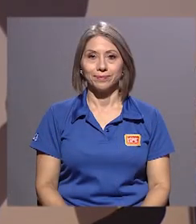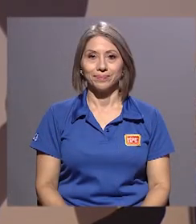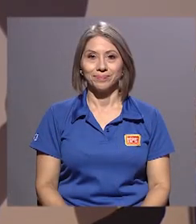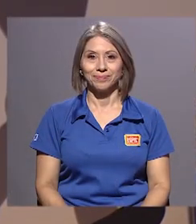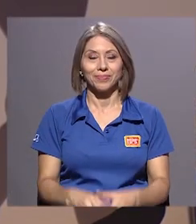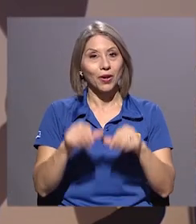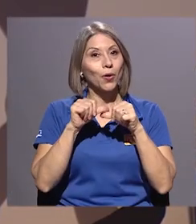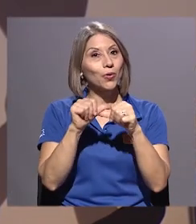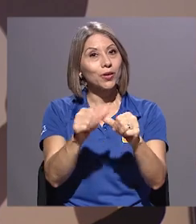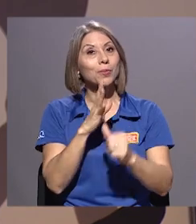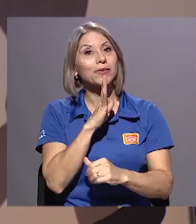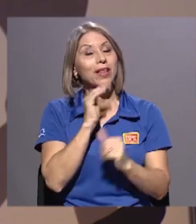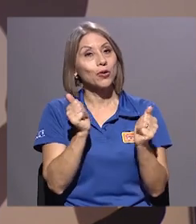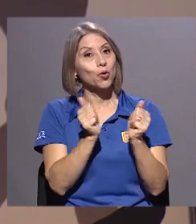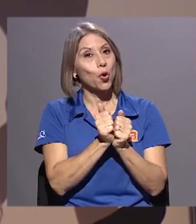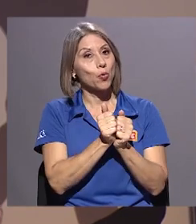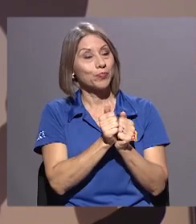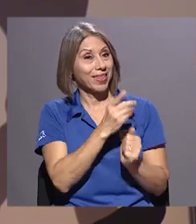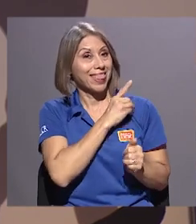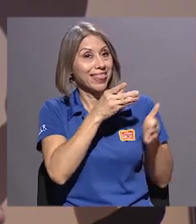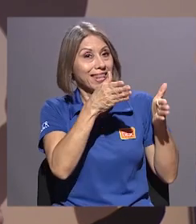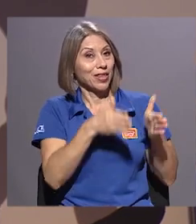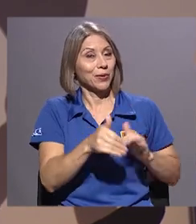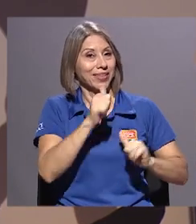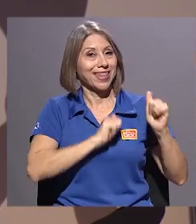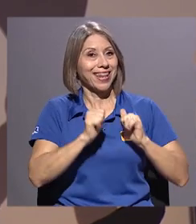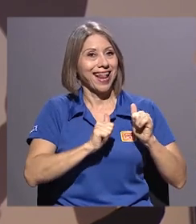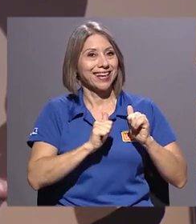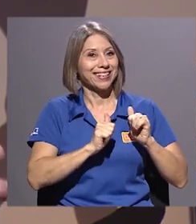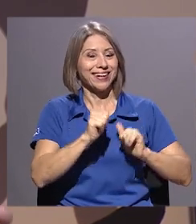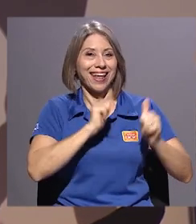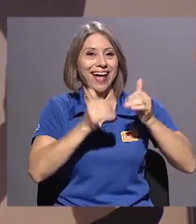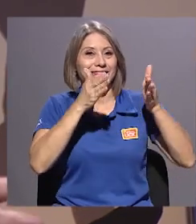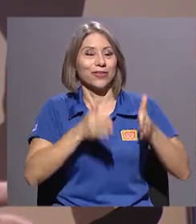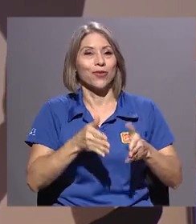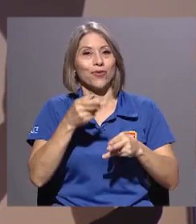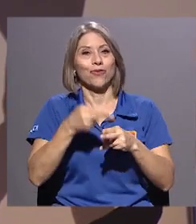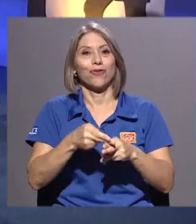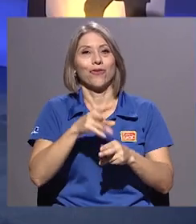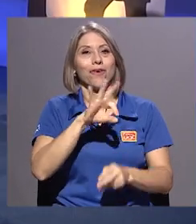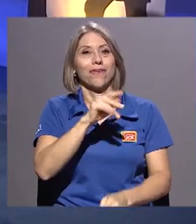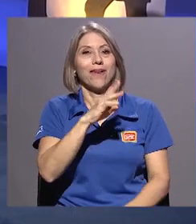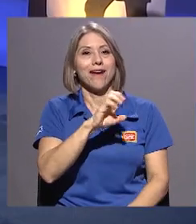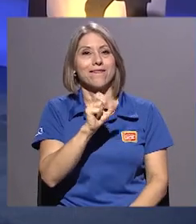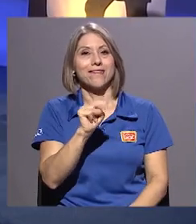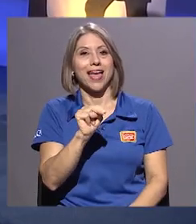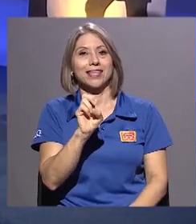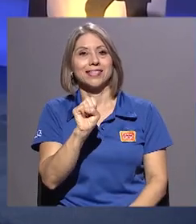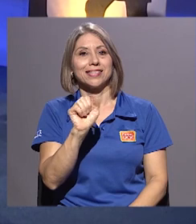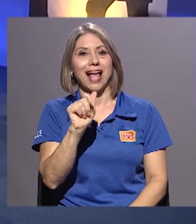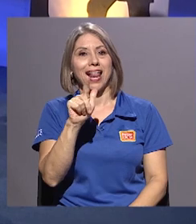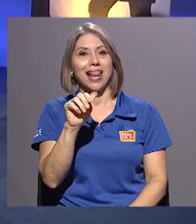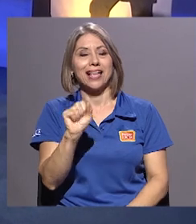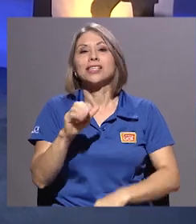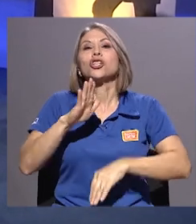Continuamos conversando con el director teatral y actor Fabián Sales, a propósito de La Ira de Narciso.